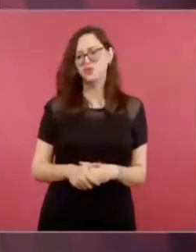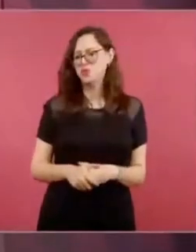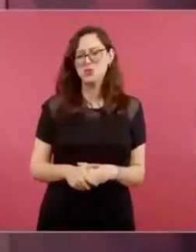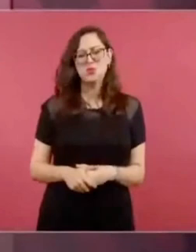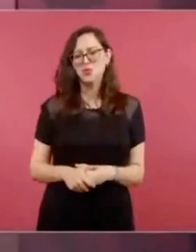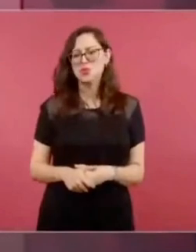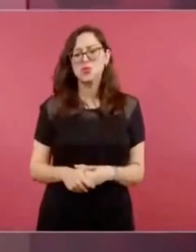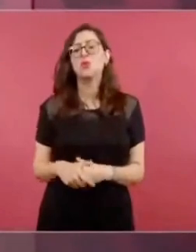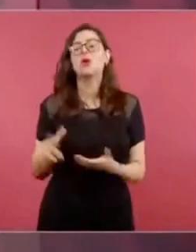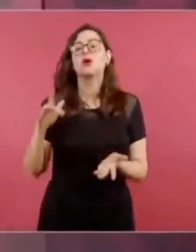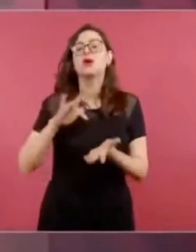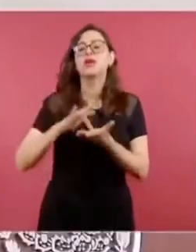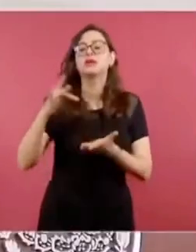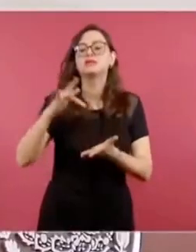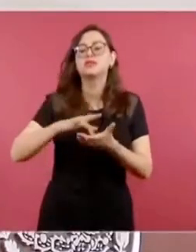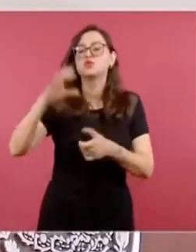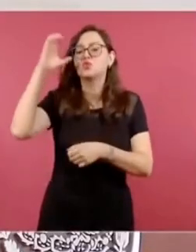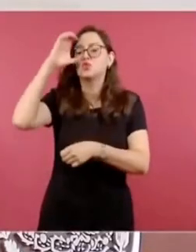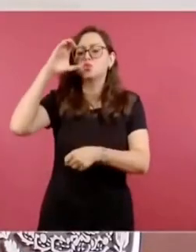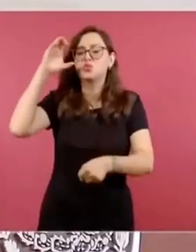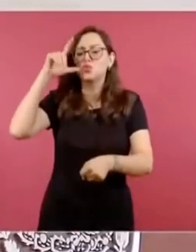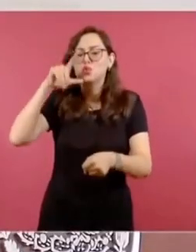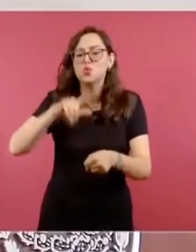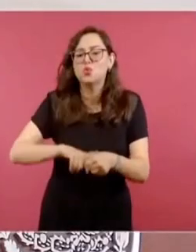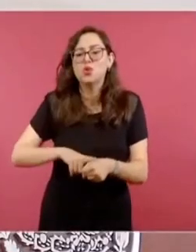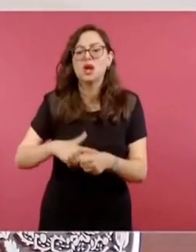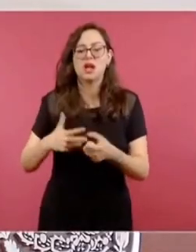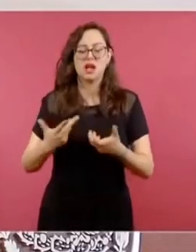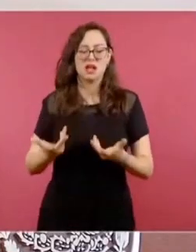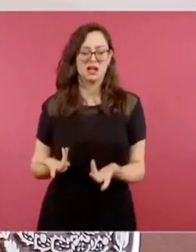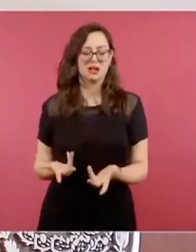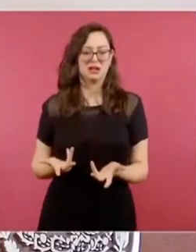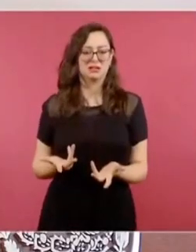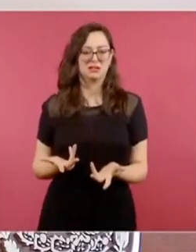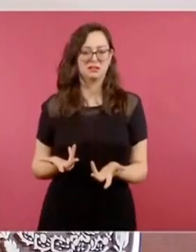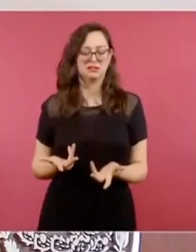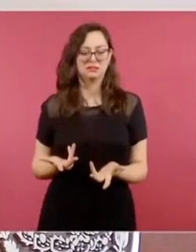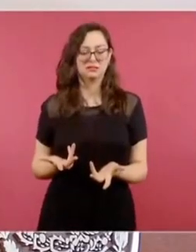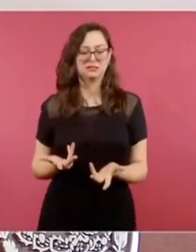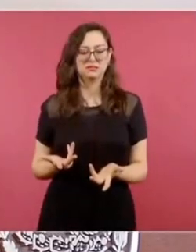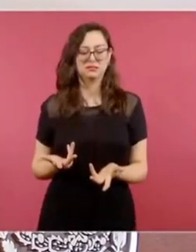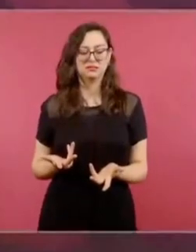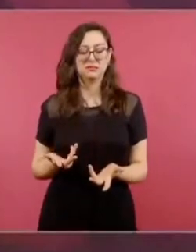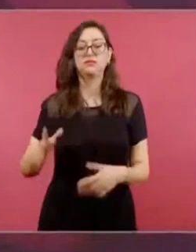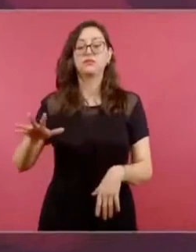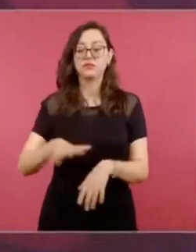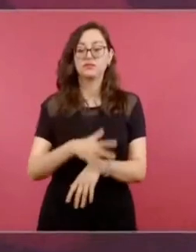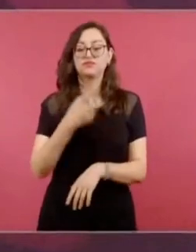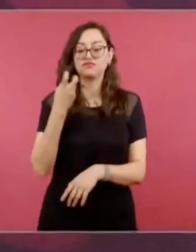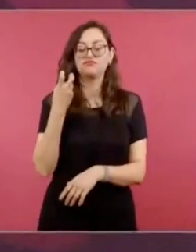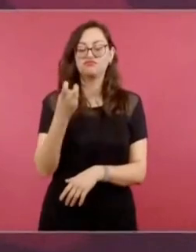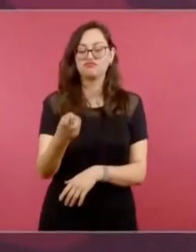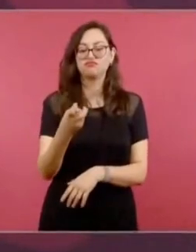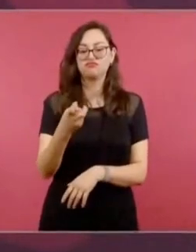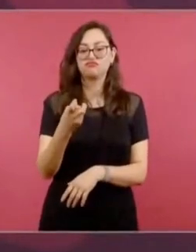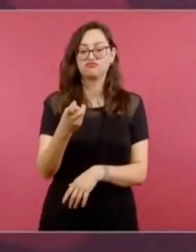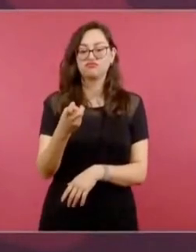culturas. Por eso es un absurdo